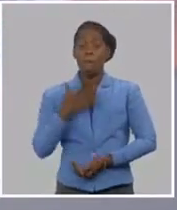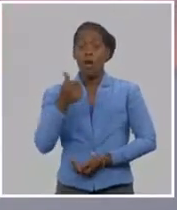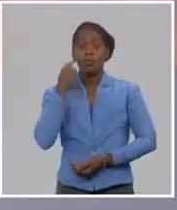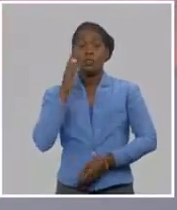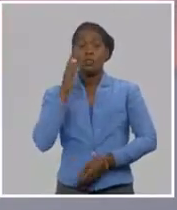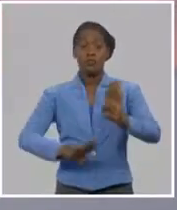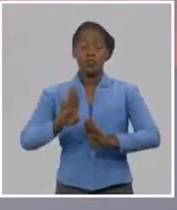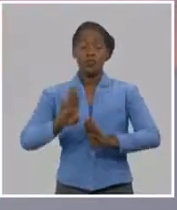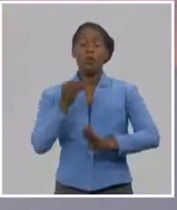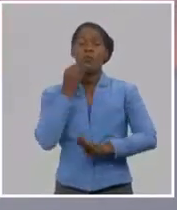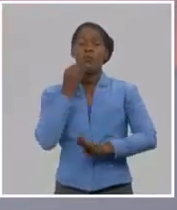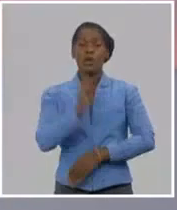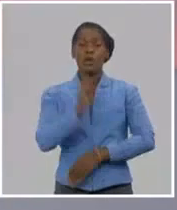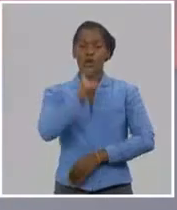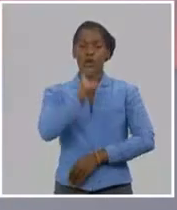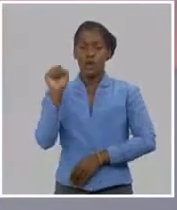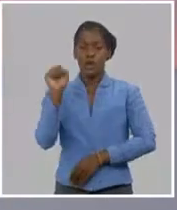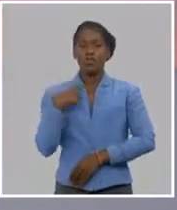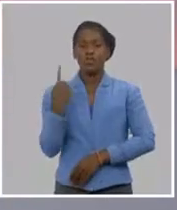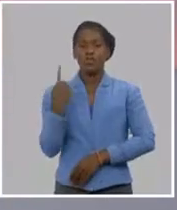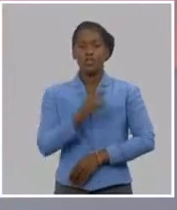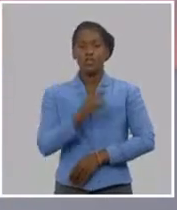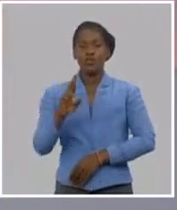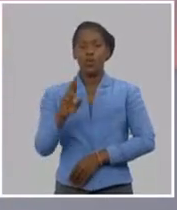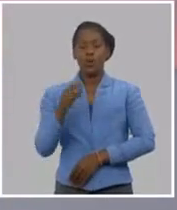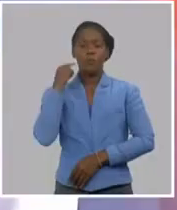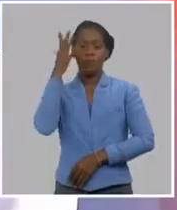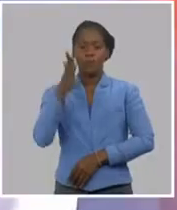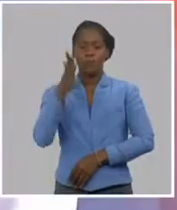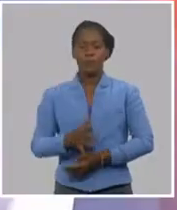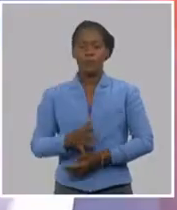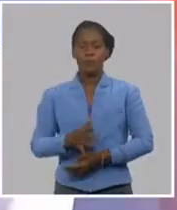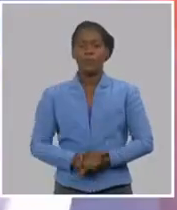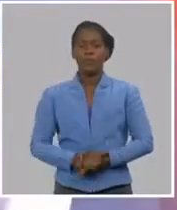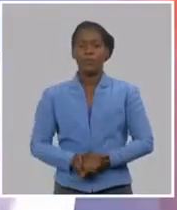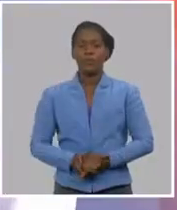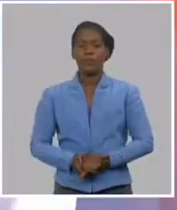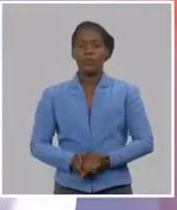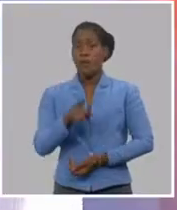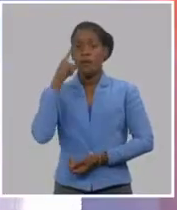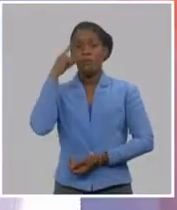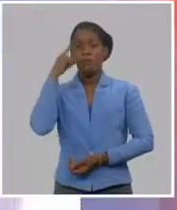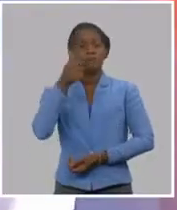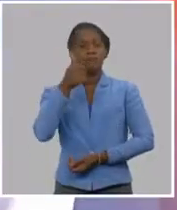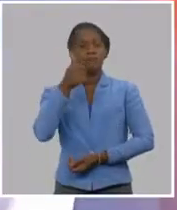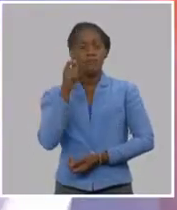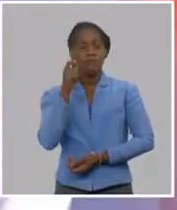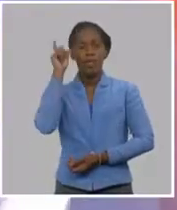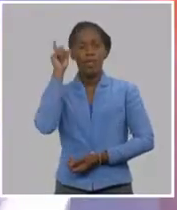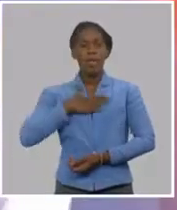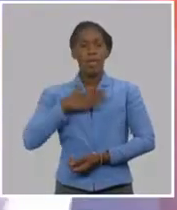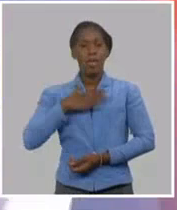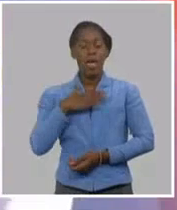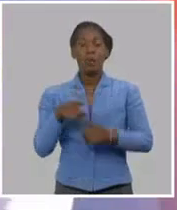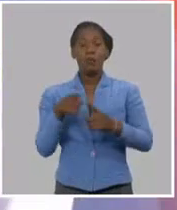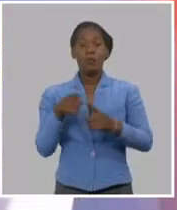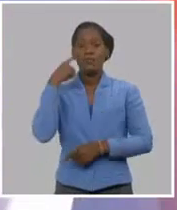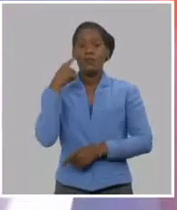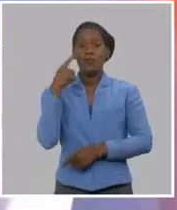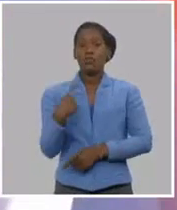podremos hablar de Revolución Cubana. Bueno, mientras tengamos este ciclo, podremos hablar de Revolución Cubana, y mientras tengamos jóvenes como tú,